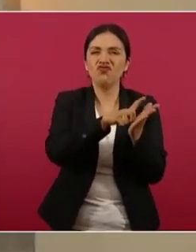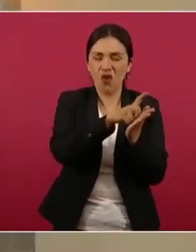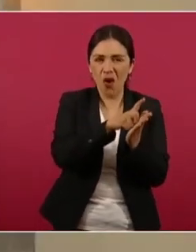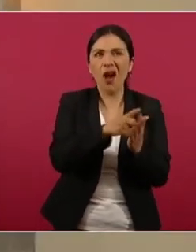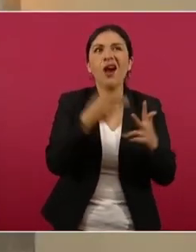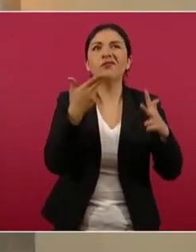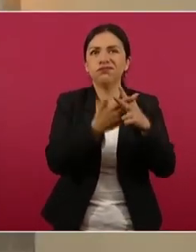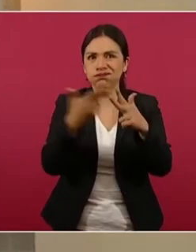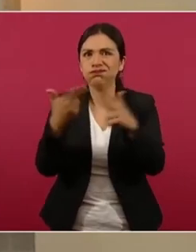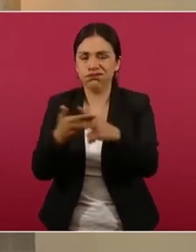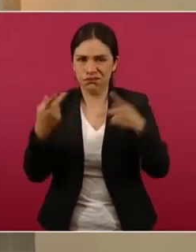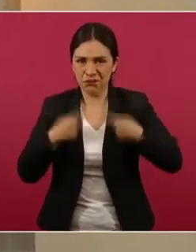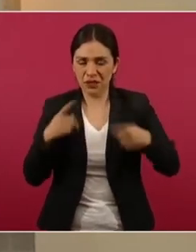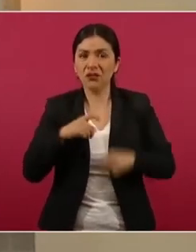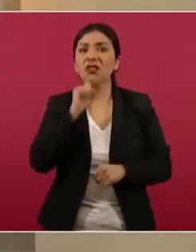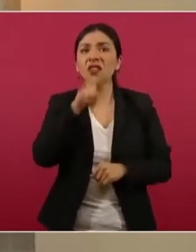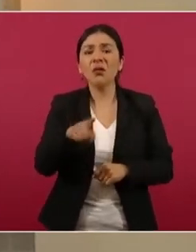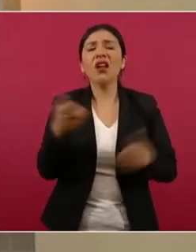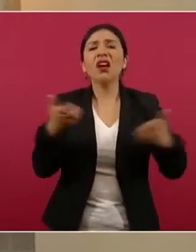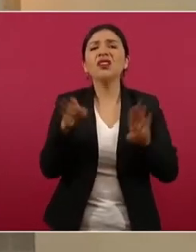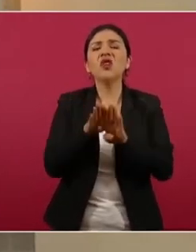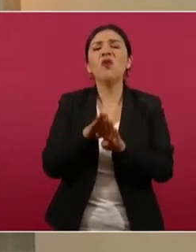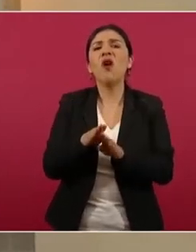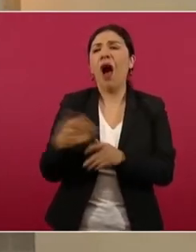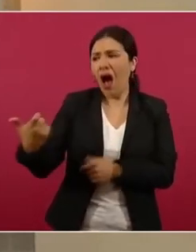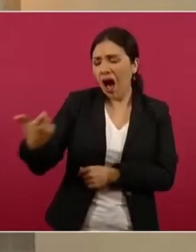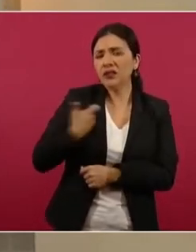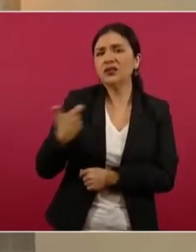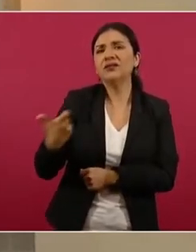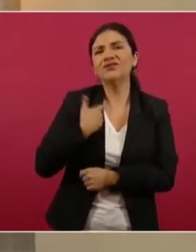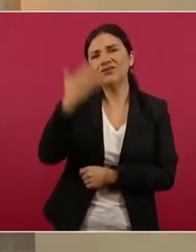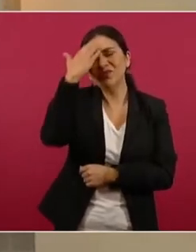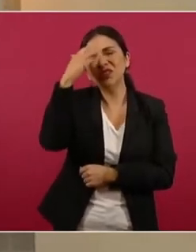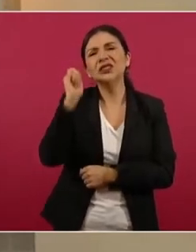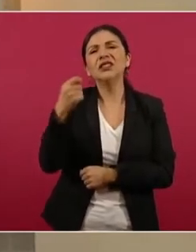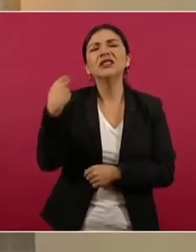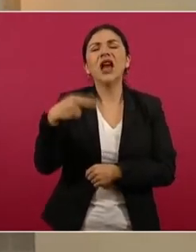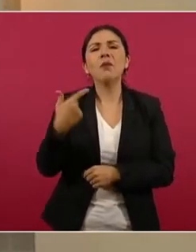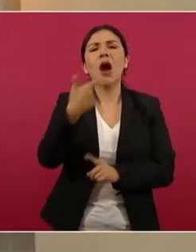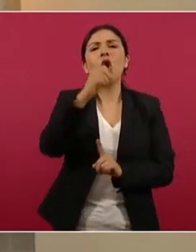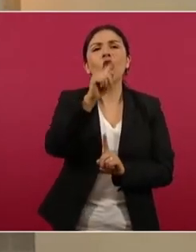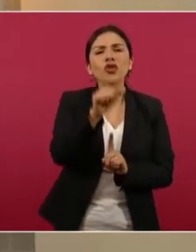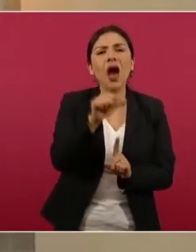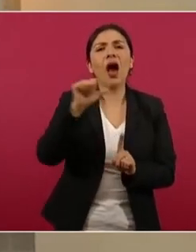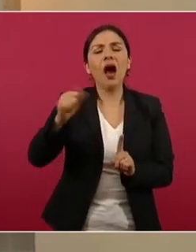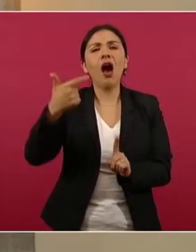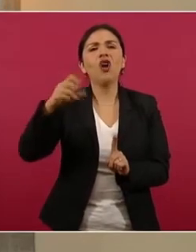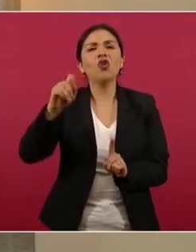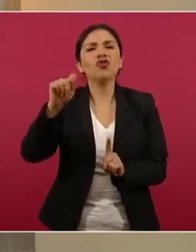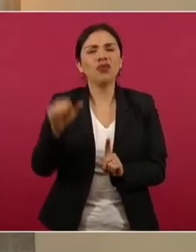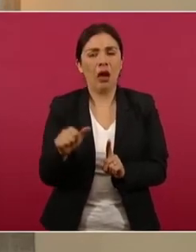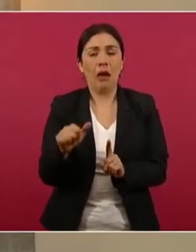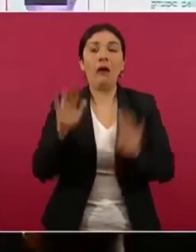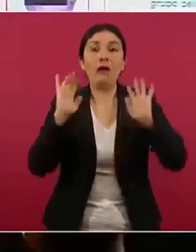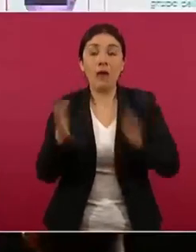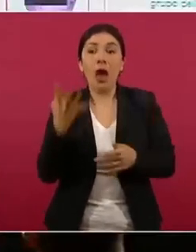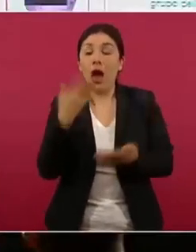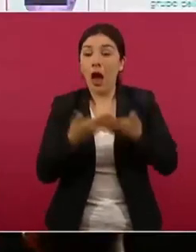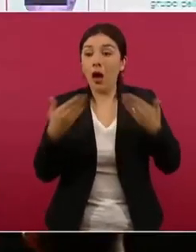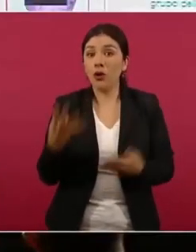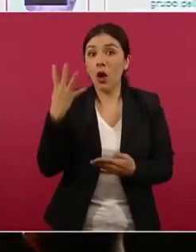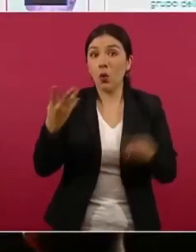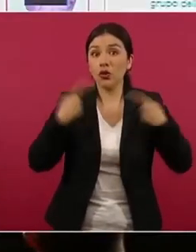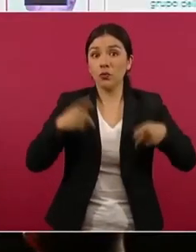homicidios, también a la extorsión bajo el esquema conocido como gota a gota. Cuatro de ellos ya están vinculados a proceso